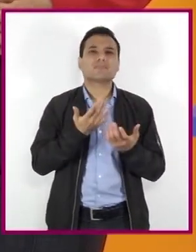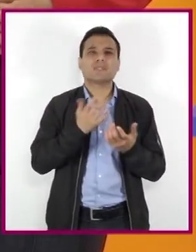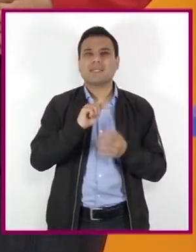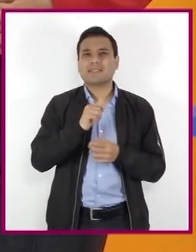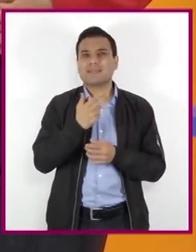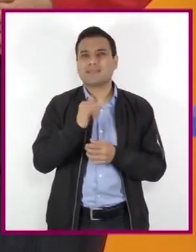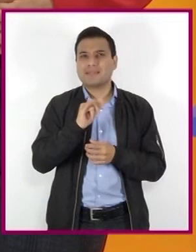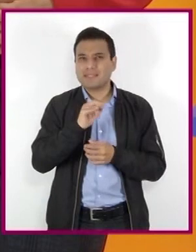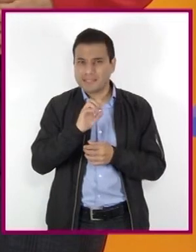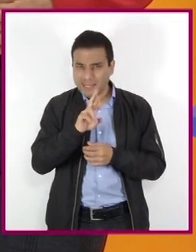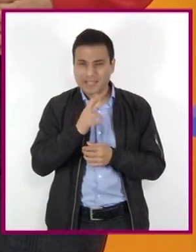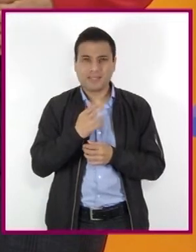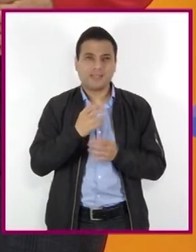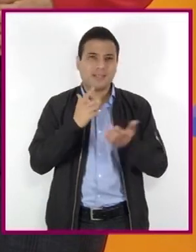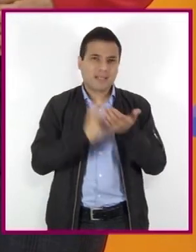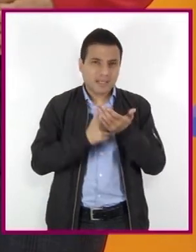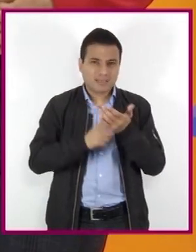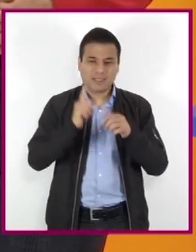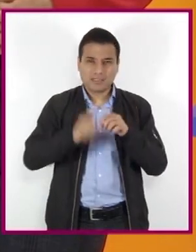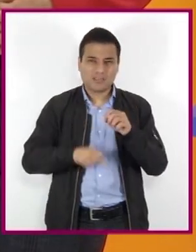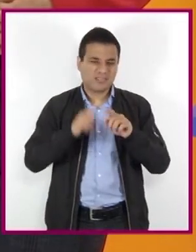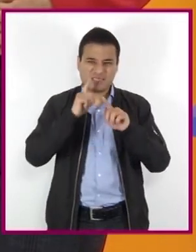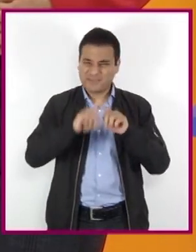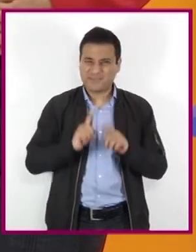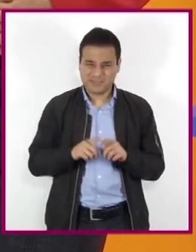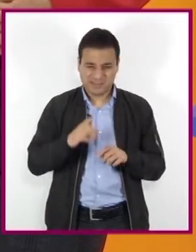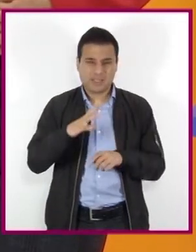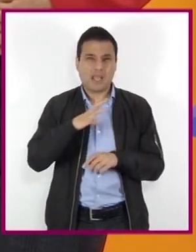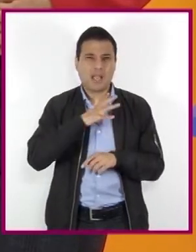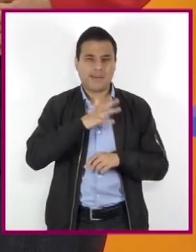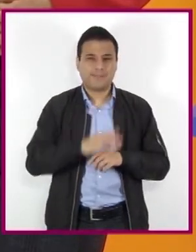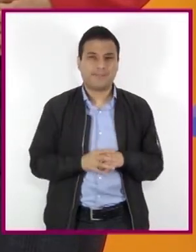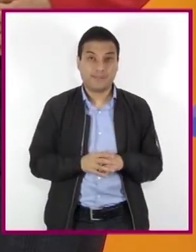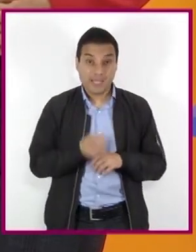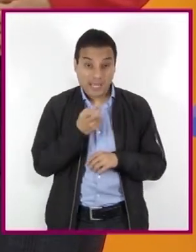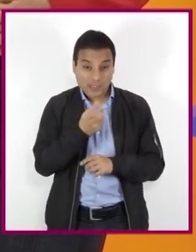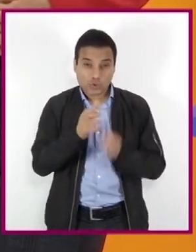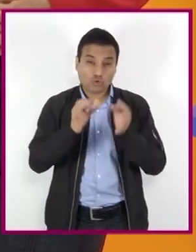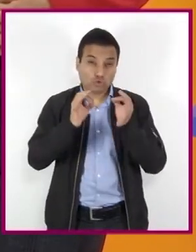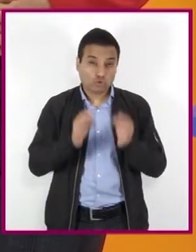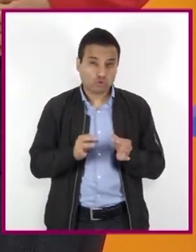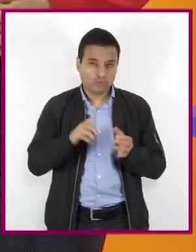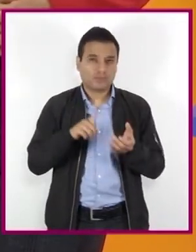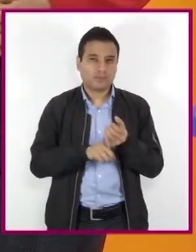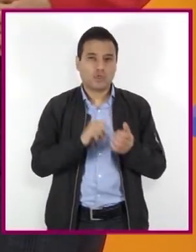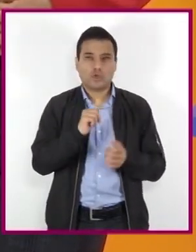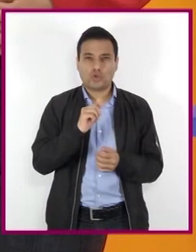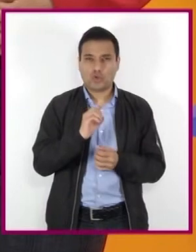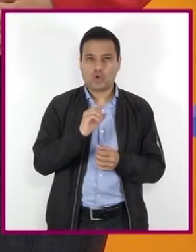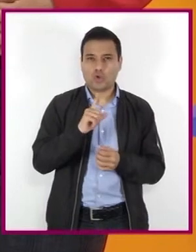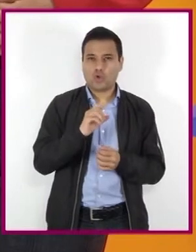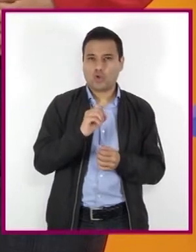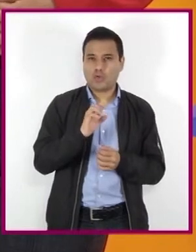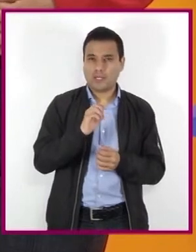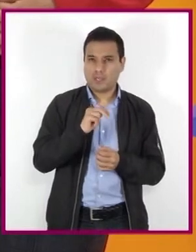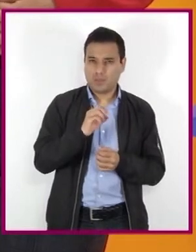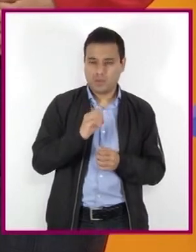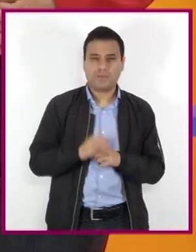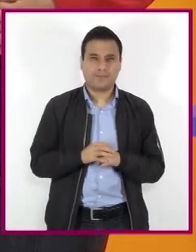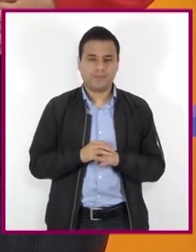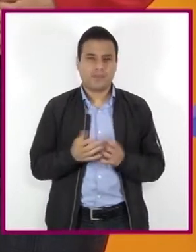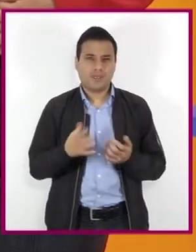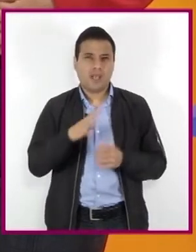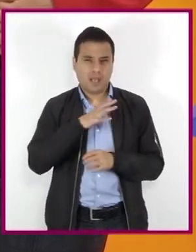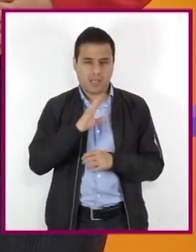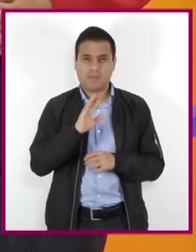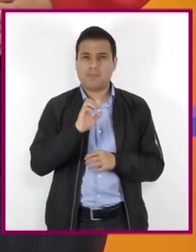el tiner, y desengrasantes. Muchos de estos compuestos están hechos a base de tolueno, aunque es frecuente encontrar